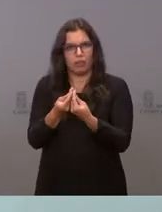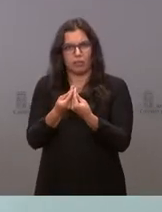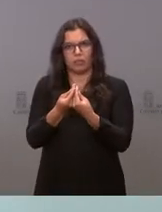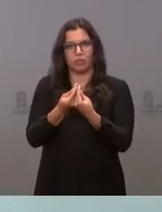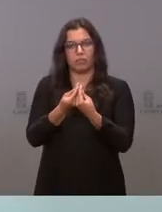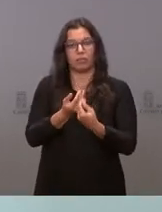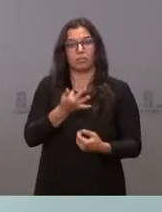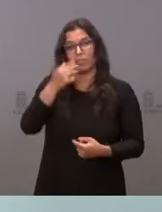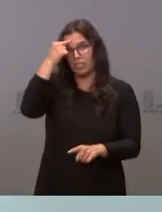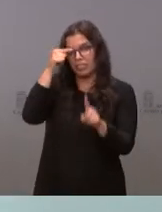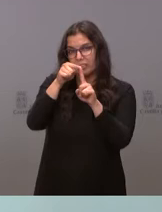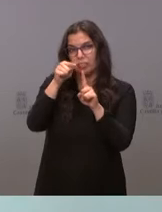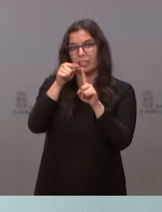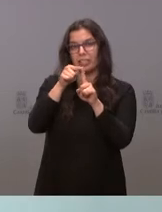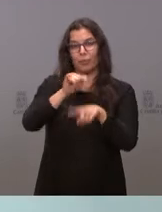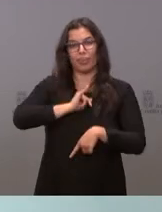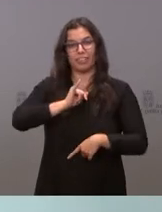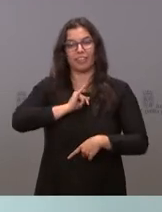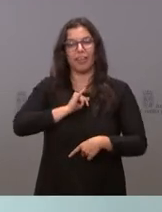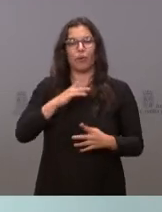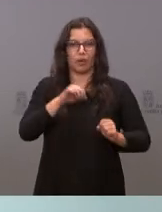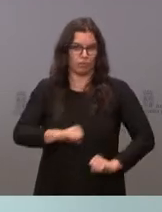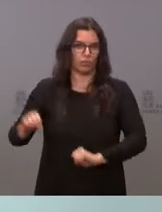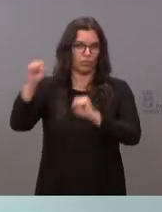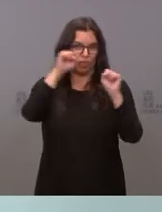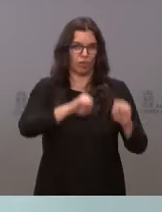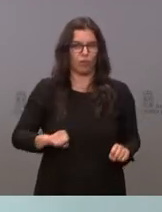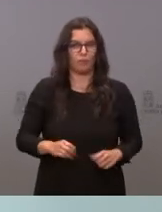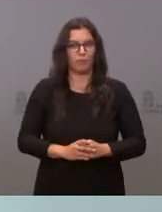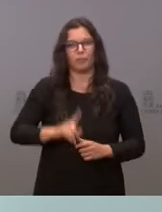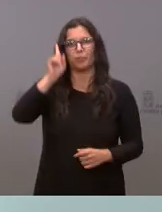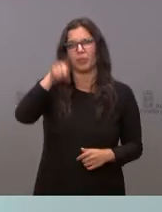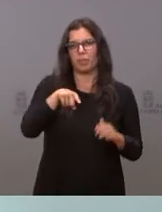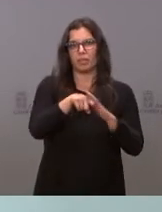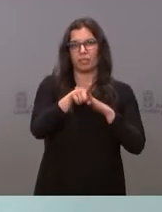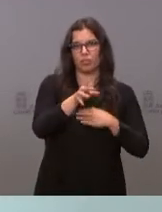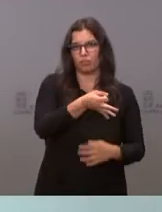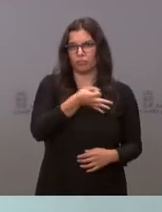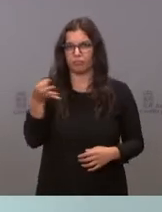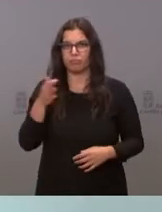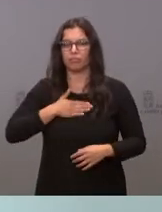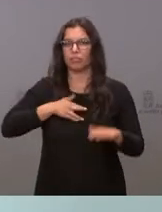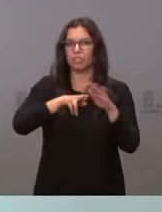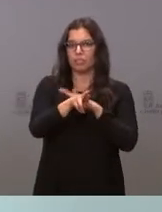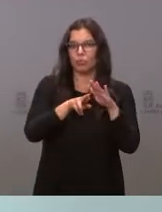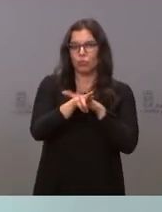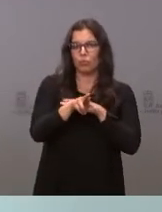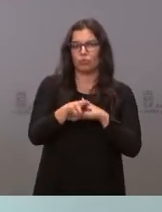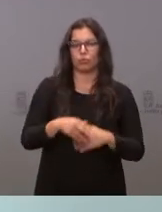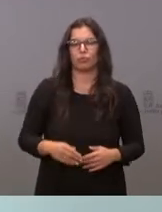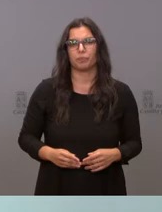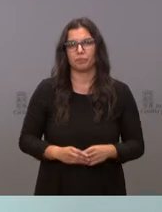la protección una de sus señas de identidad. También en la gestión eficaz de los recursos que tenemos a nuestra